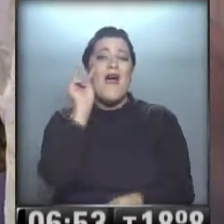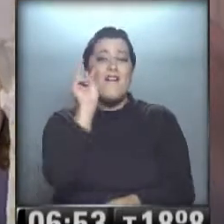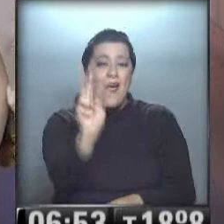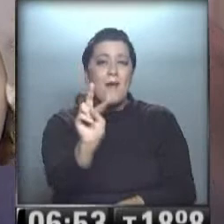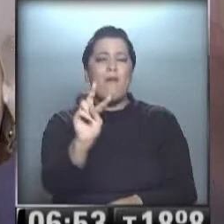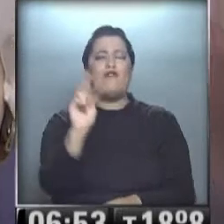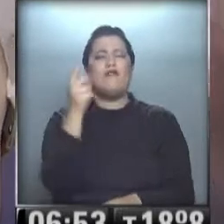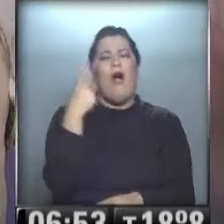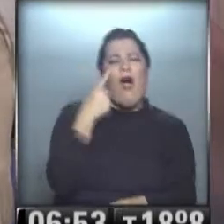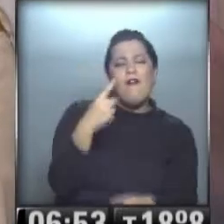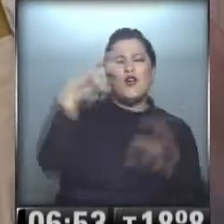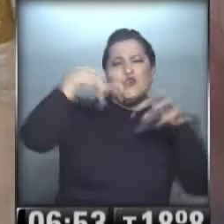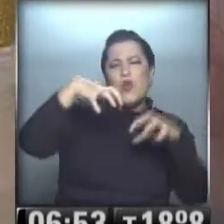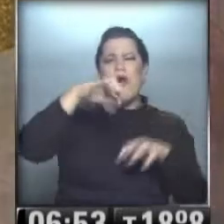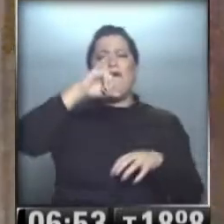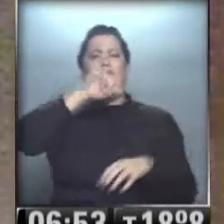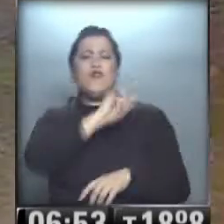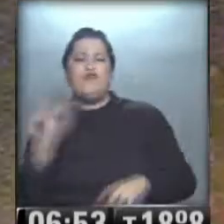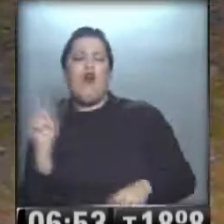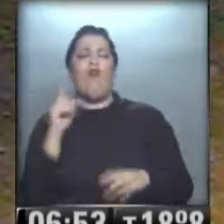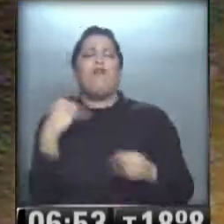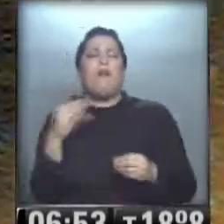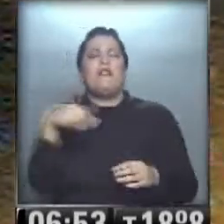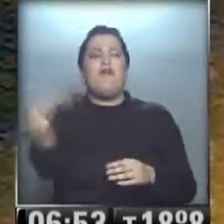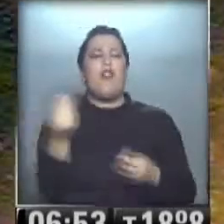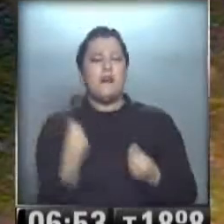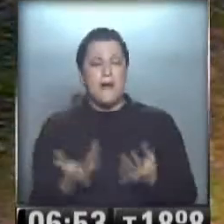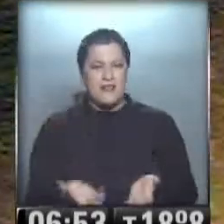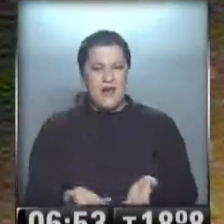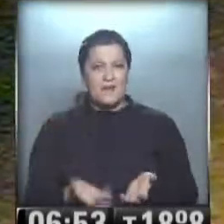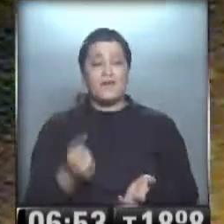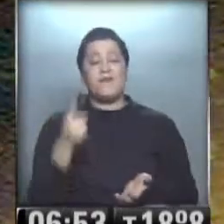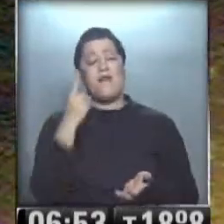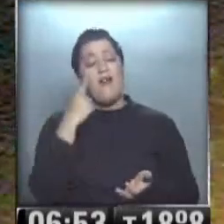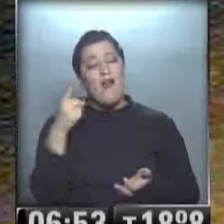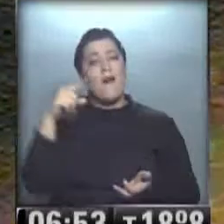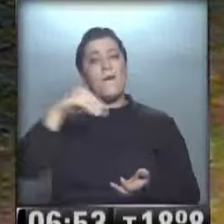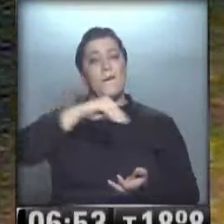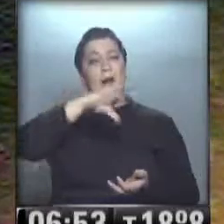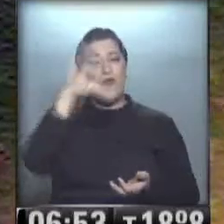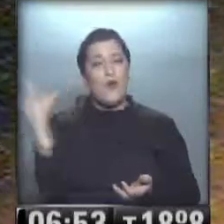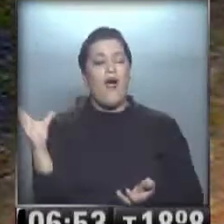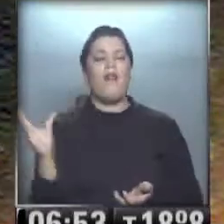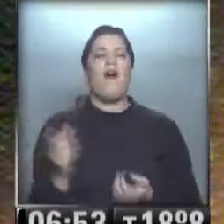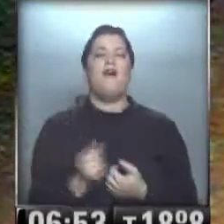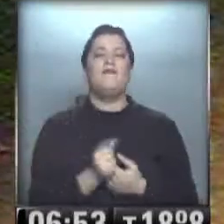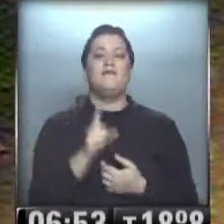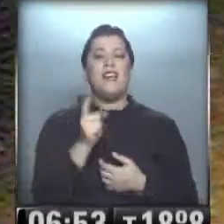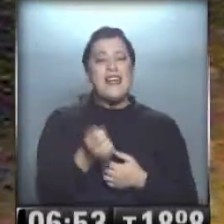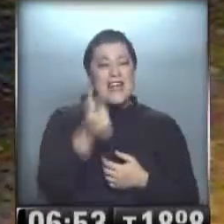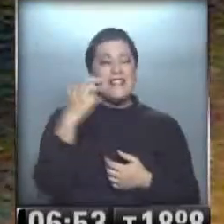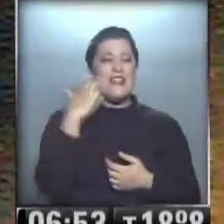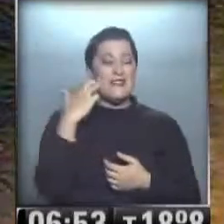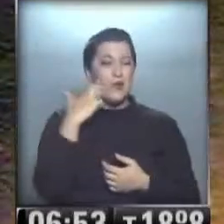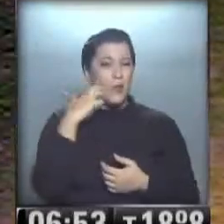si está lloviendo, no está lloviendo. ¿Qué está pasando afuera a esta hora? Ahí tenemos la madrugada, queridísimos amigos, con casi 19